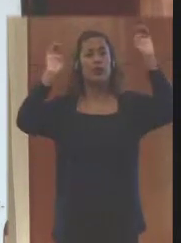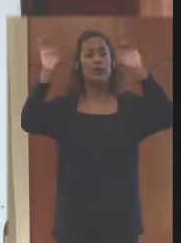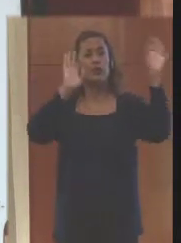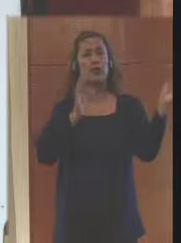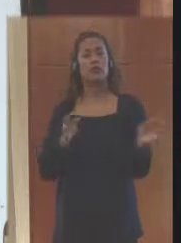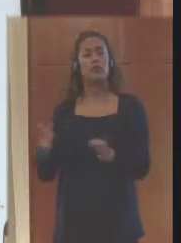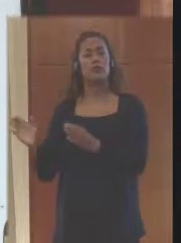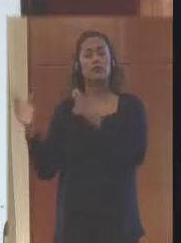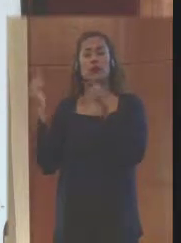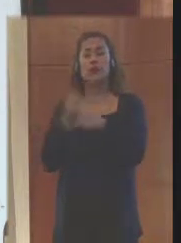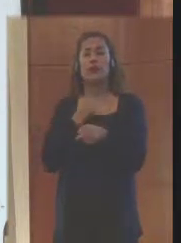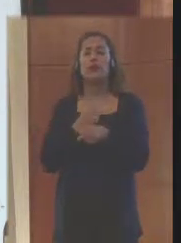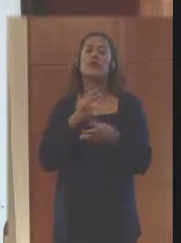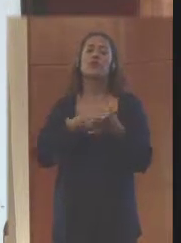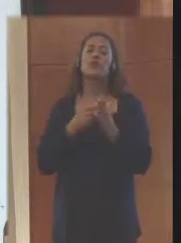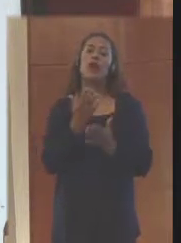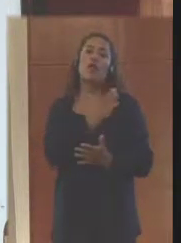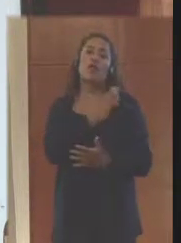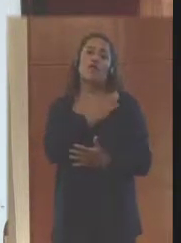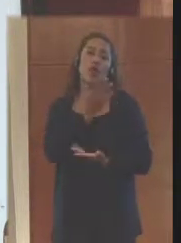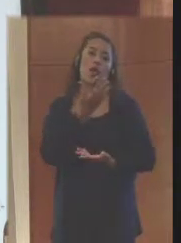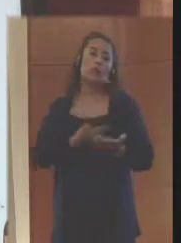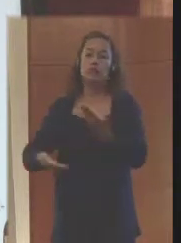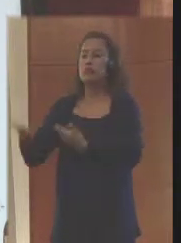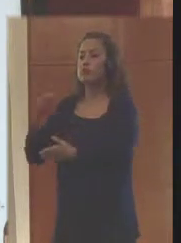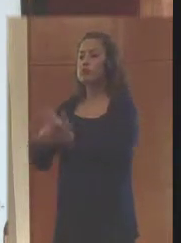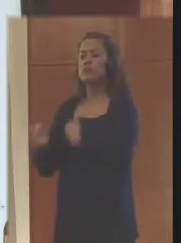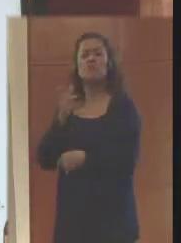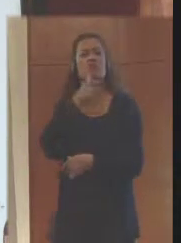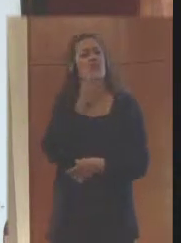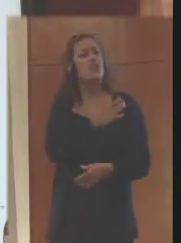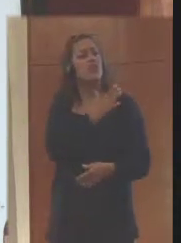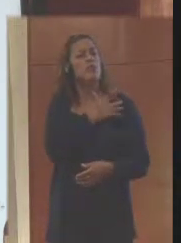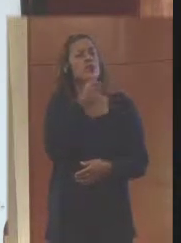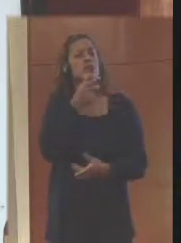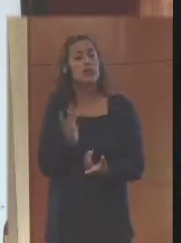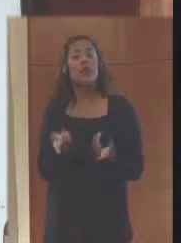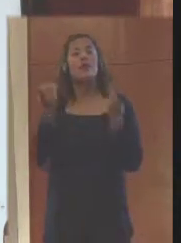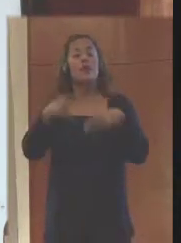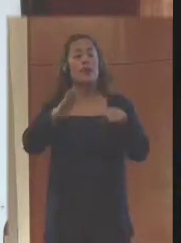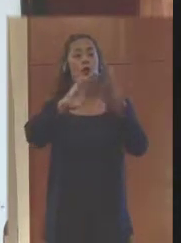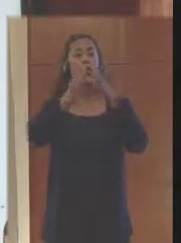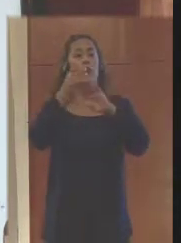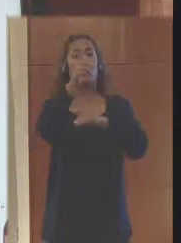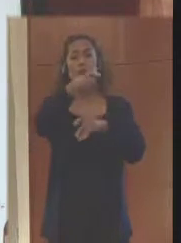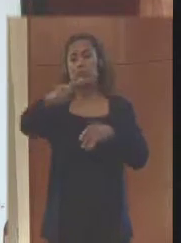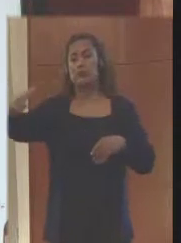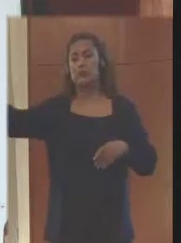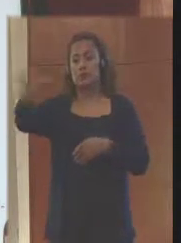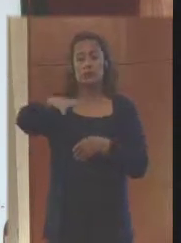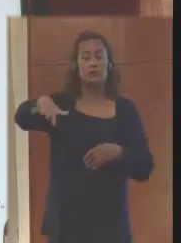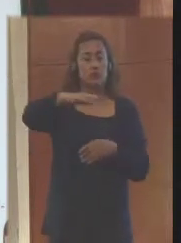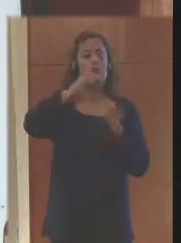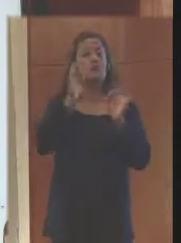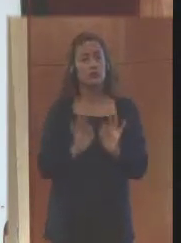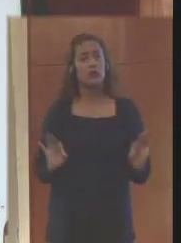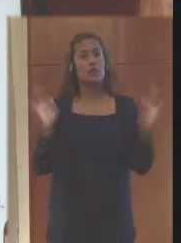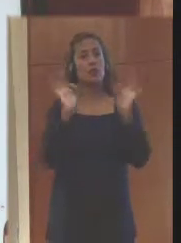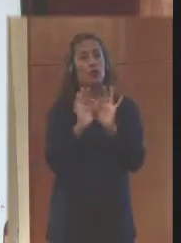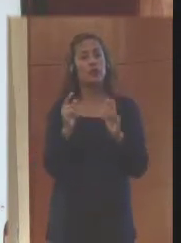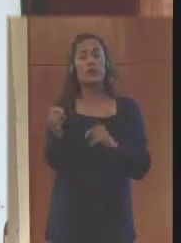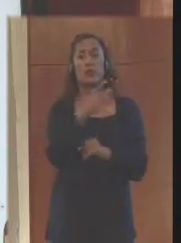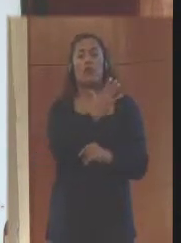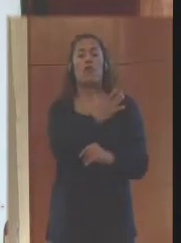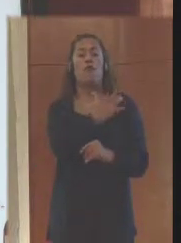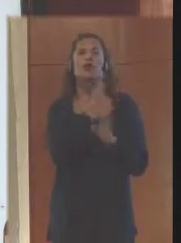fue la creación de un ambiente de confianza. ¿De confianza de quién? Bueno, alrededor de la comunidad porque el proyecto se desarrolla alrededor de ellos.